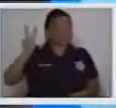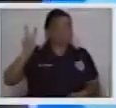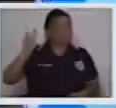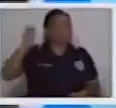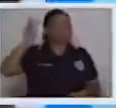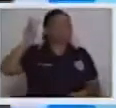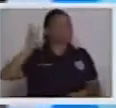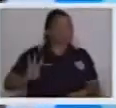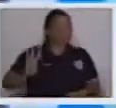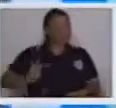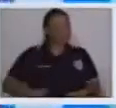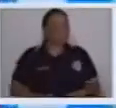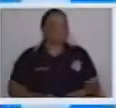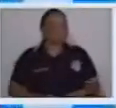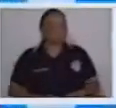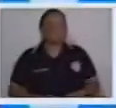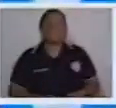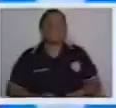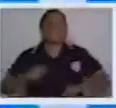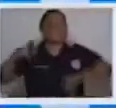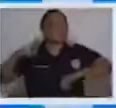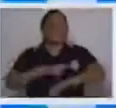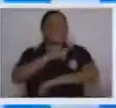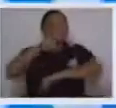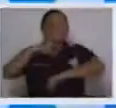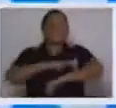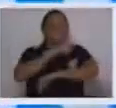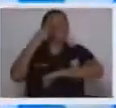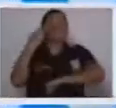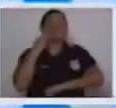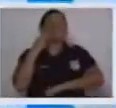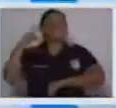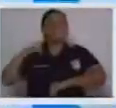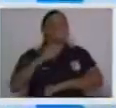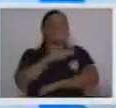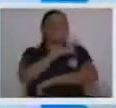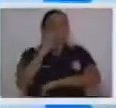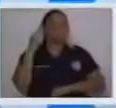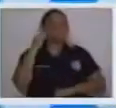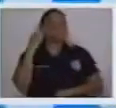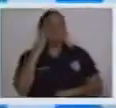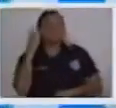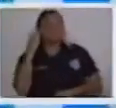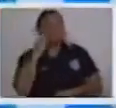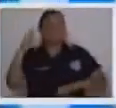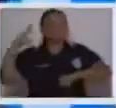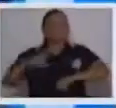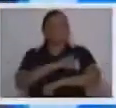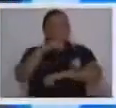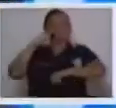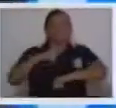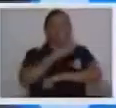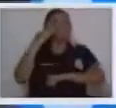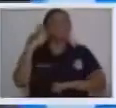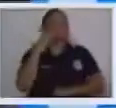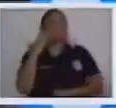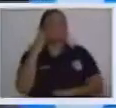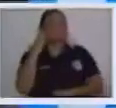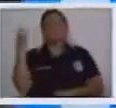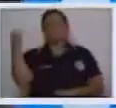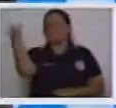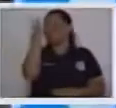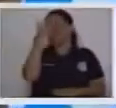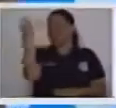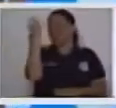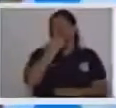a las dos y a las tres. La ovejita de mamá, de mamá, de mamá. La ovejita